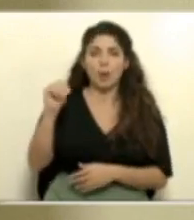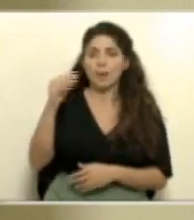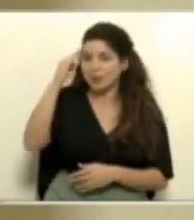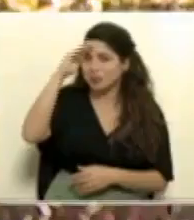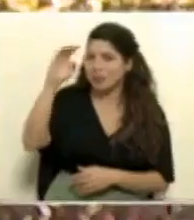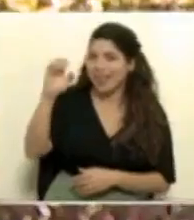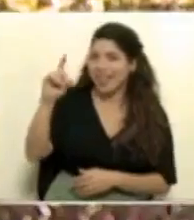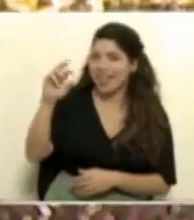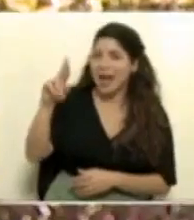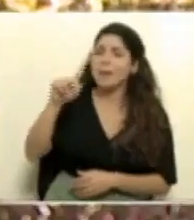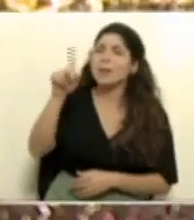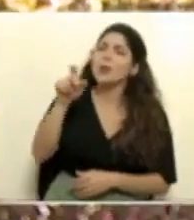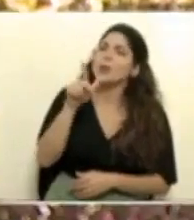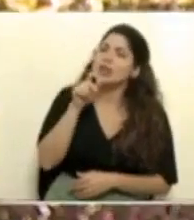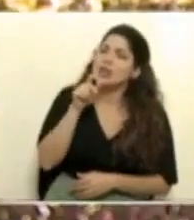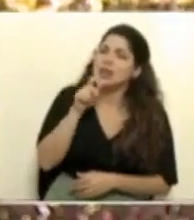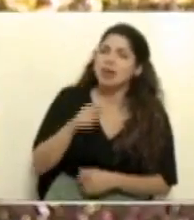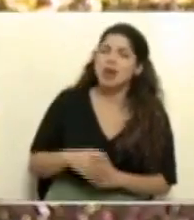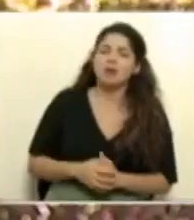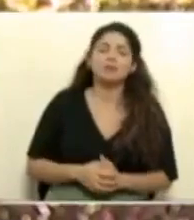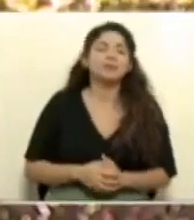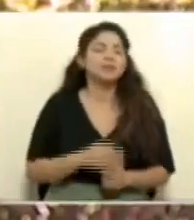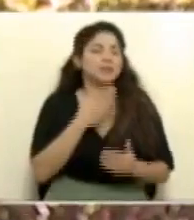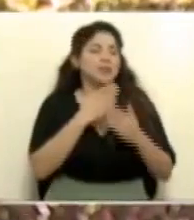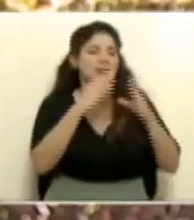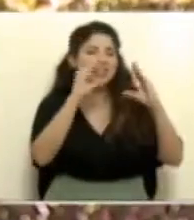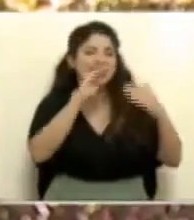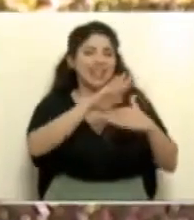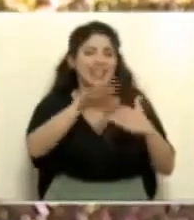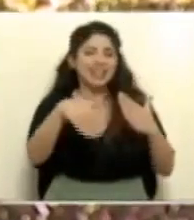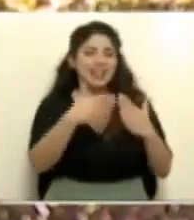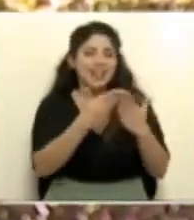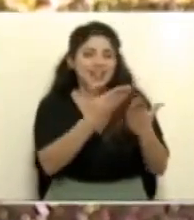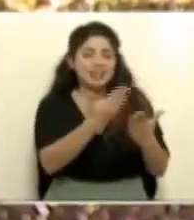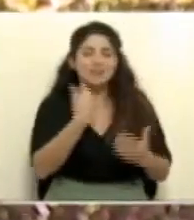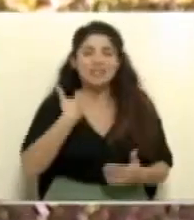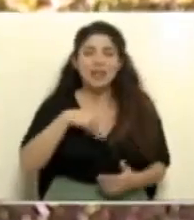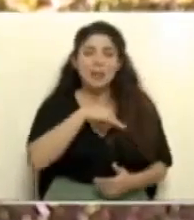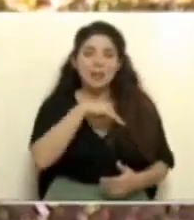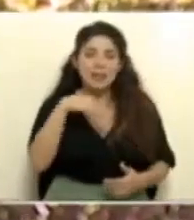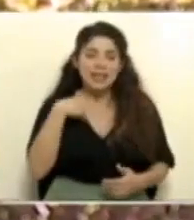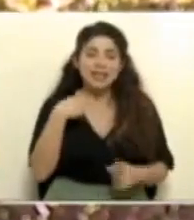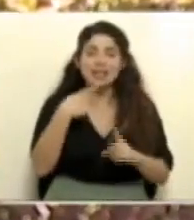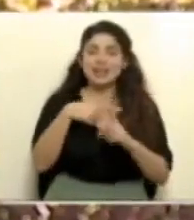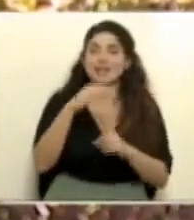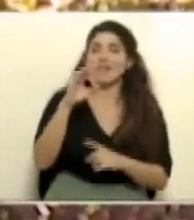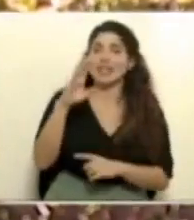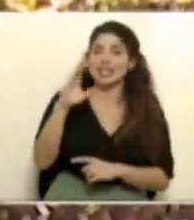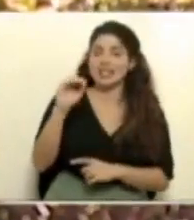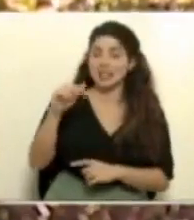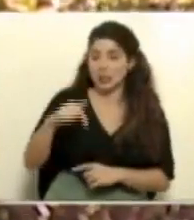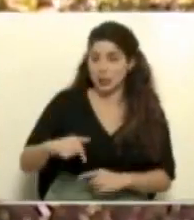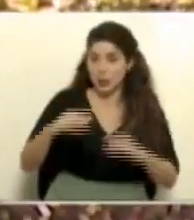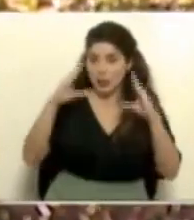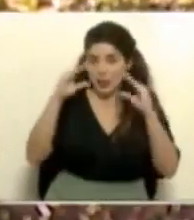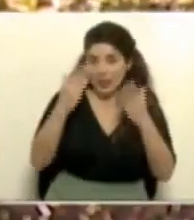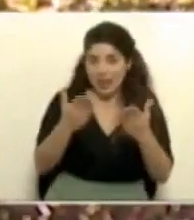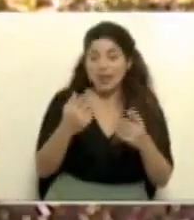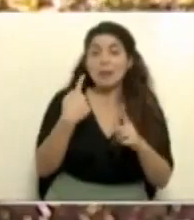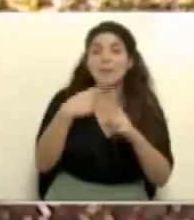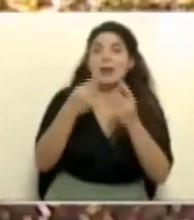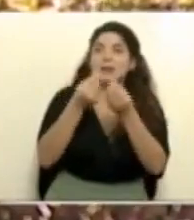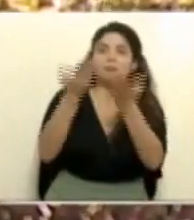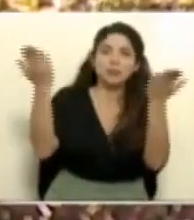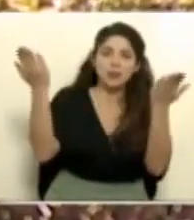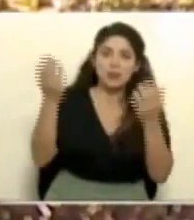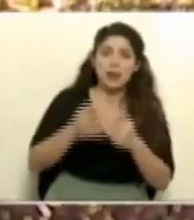consulta? Muy buenas tardes a todos, al señor ministro y a don Francisco en esta tarde y a la audiencia.